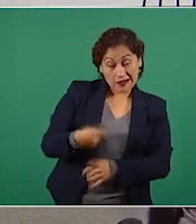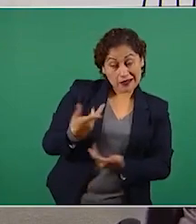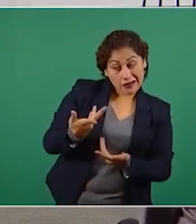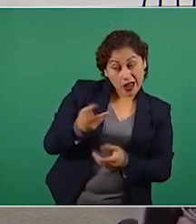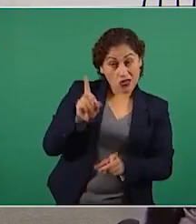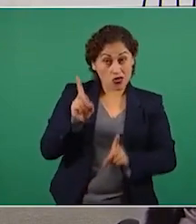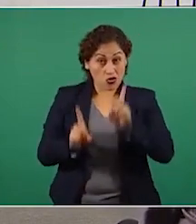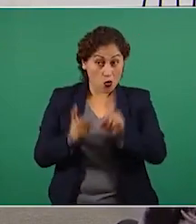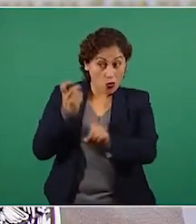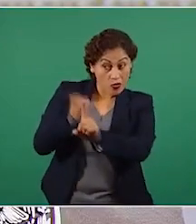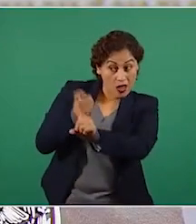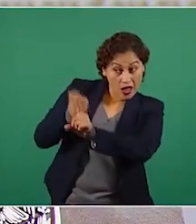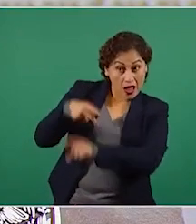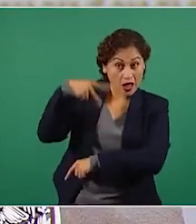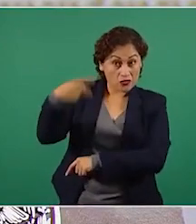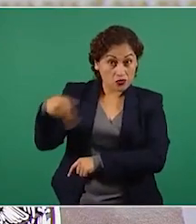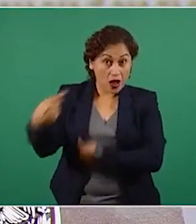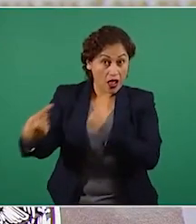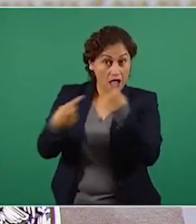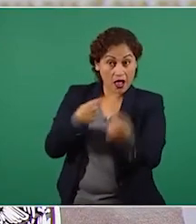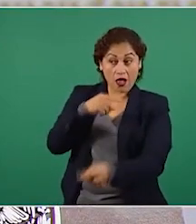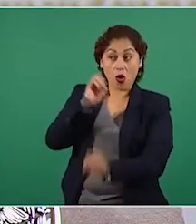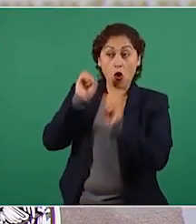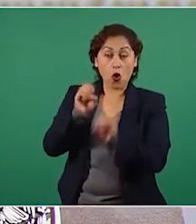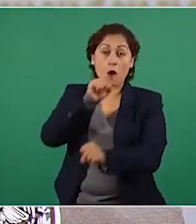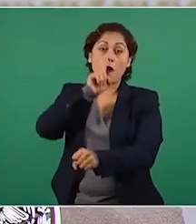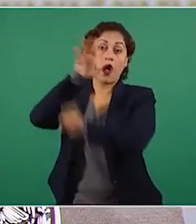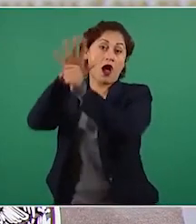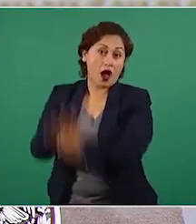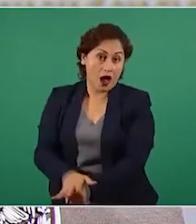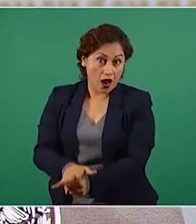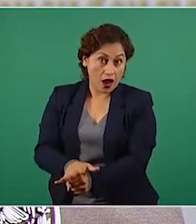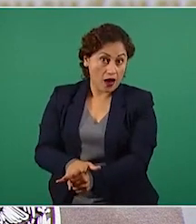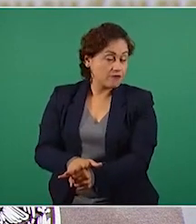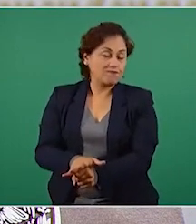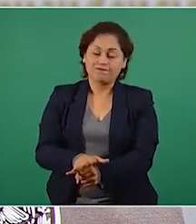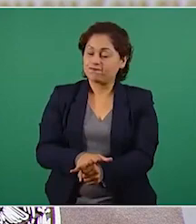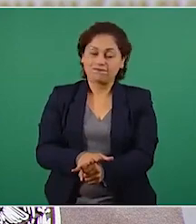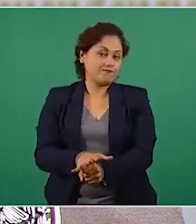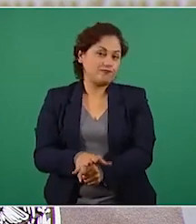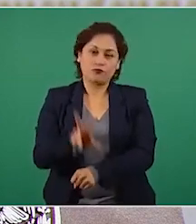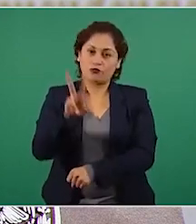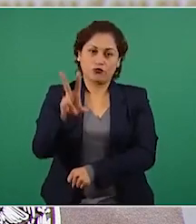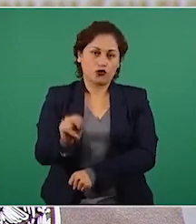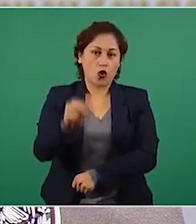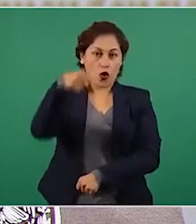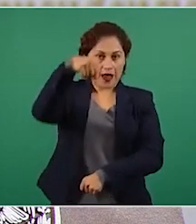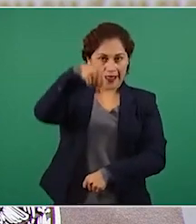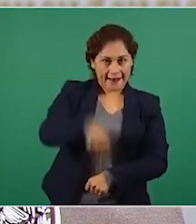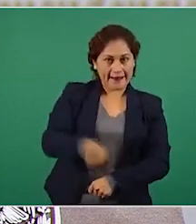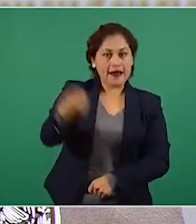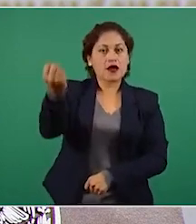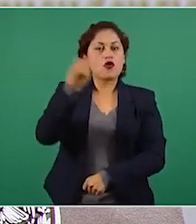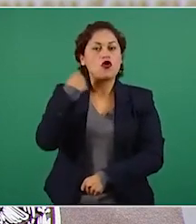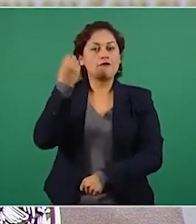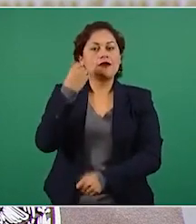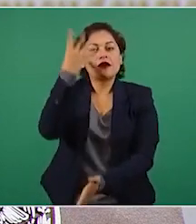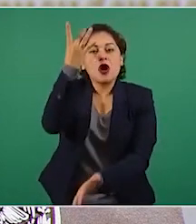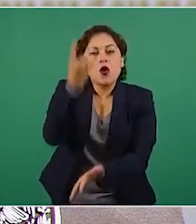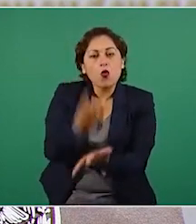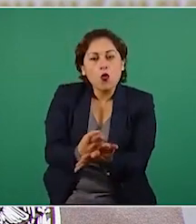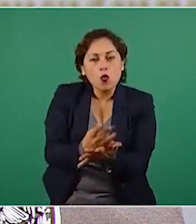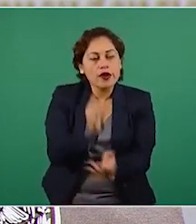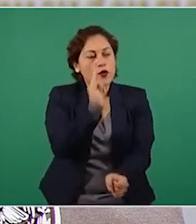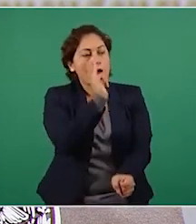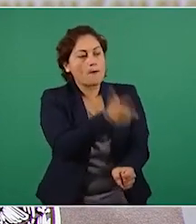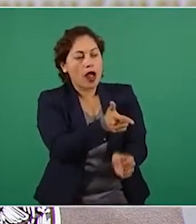descalifican las opiniones, ni se censura a la disidencia. Estrictamente nos dedicamos a desmontar las mentiras que